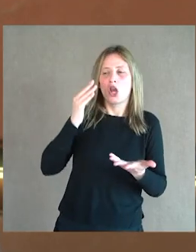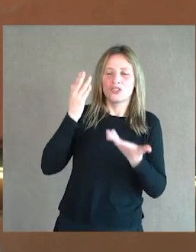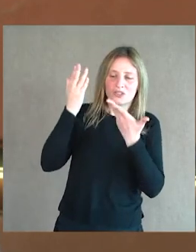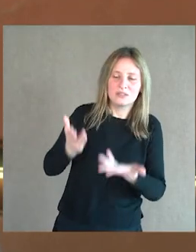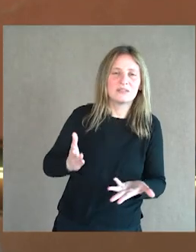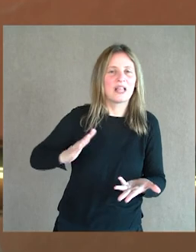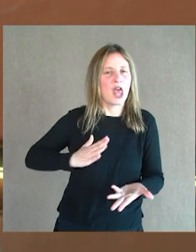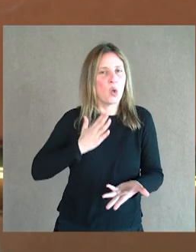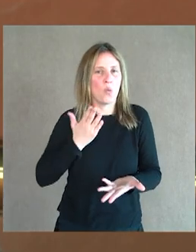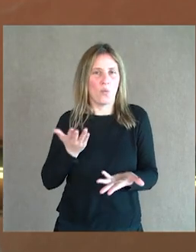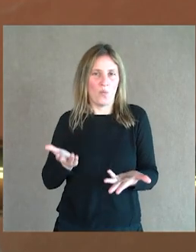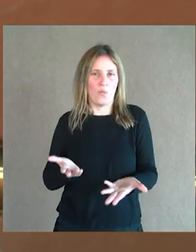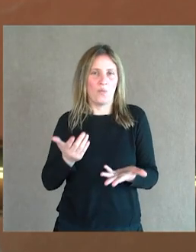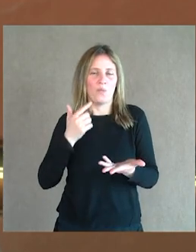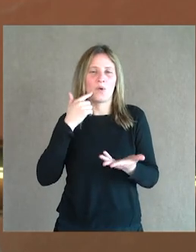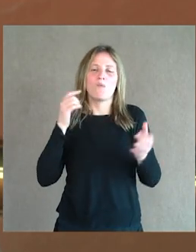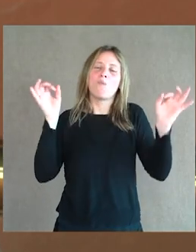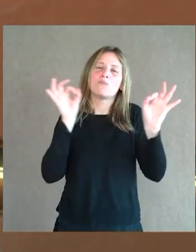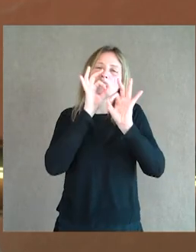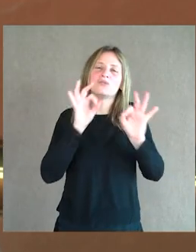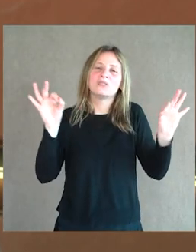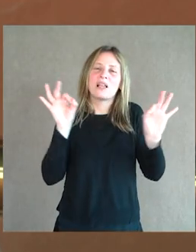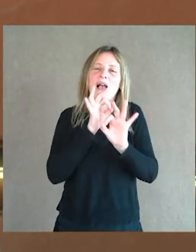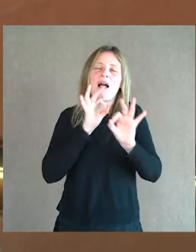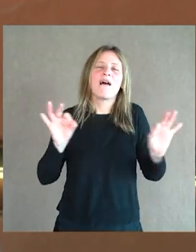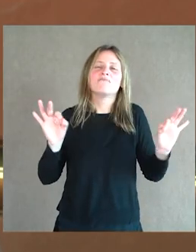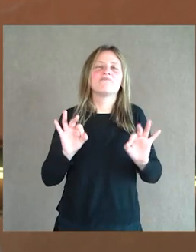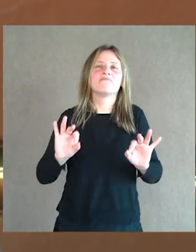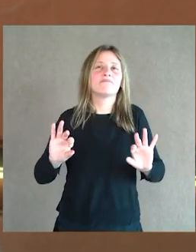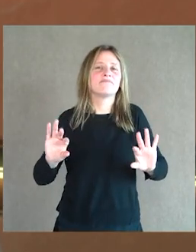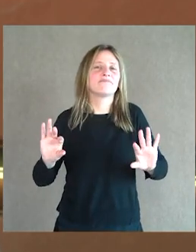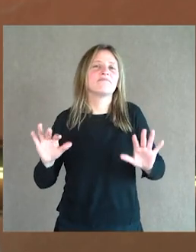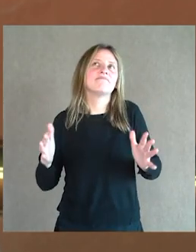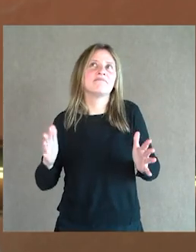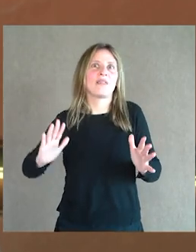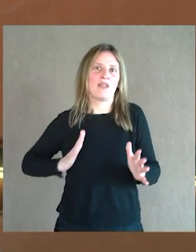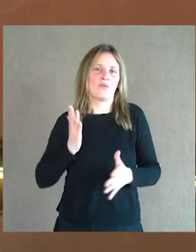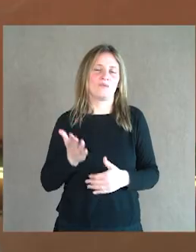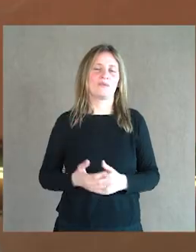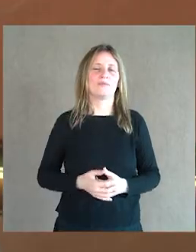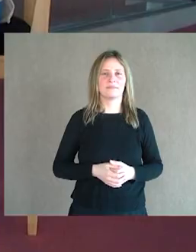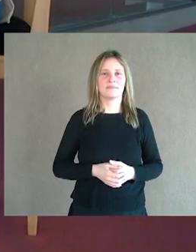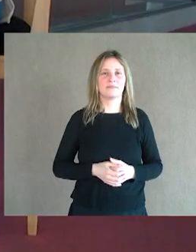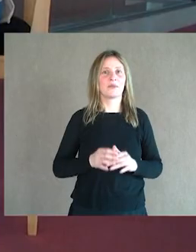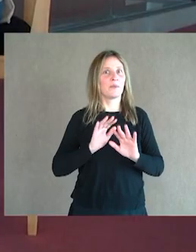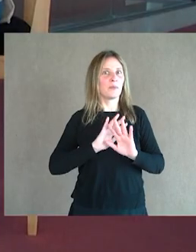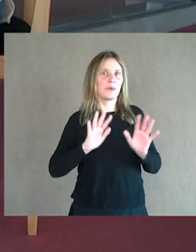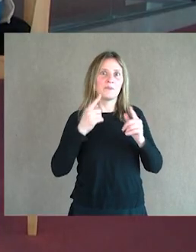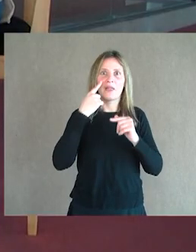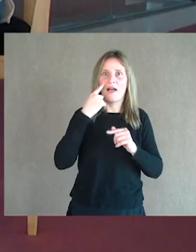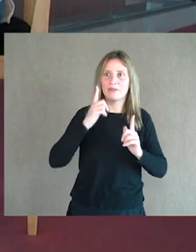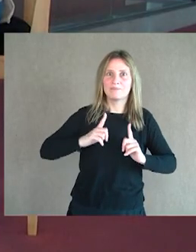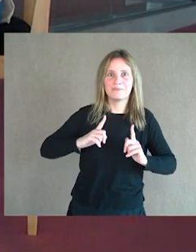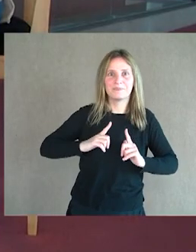esa imagen que plasman lo musical Beethoven de la idea de lo heroico, ¿no? Esperemos que